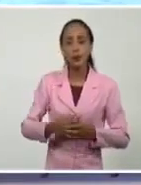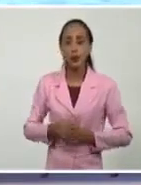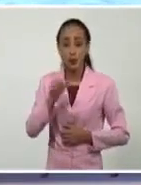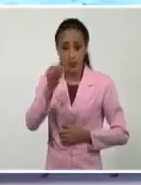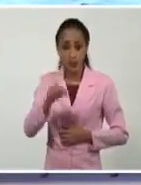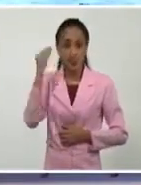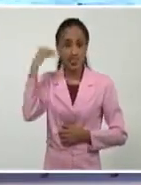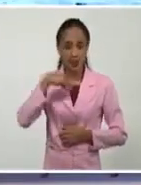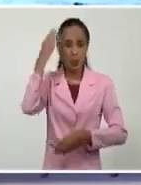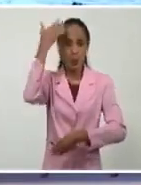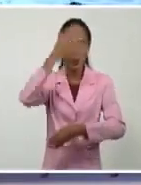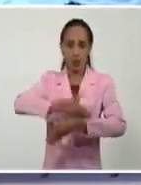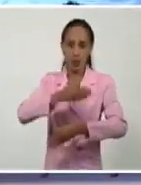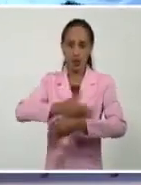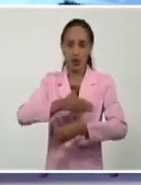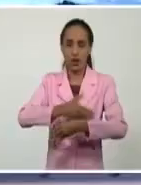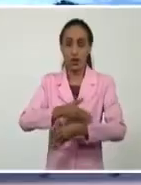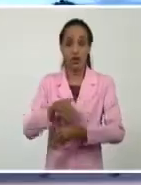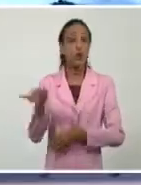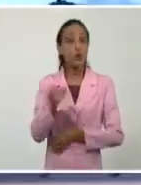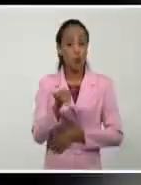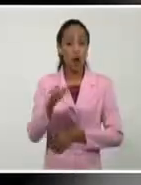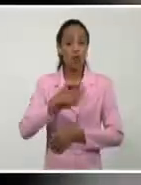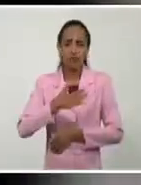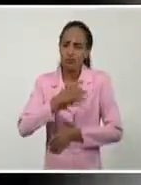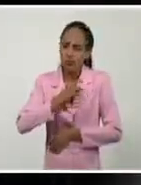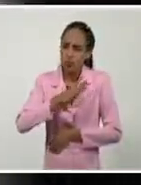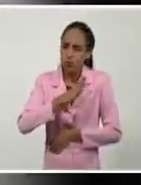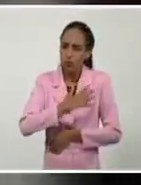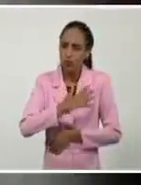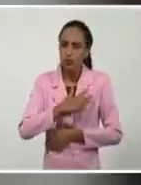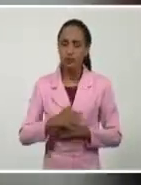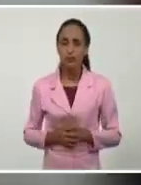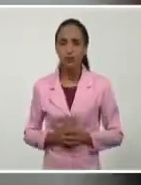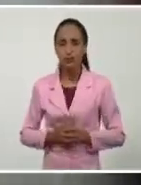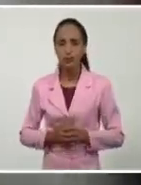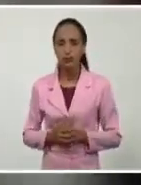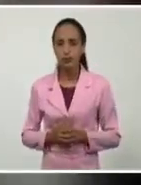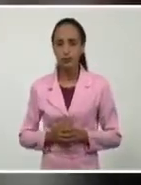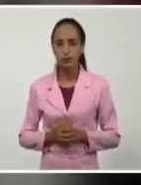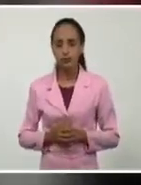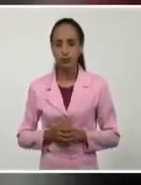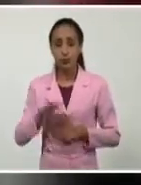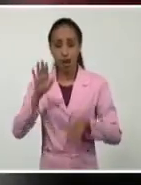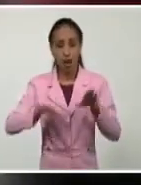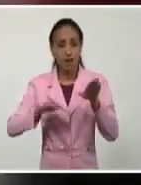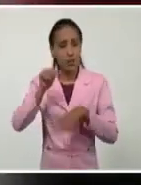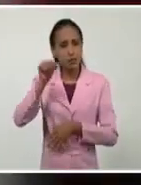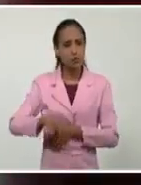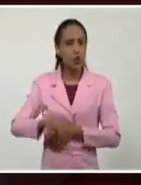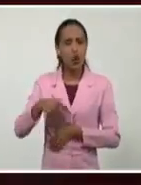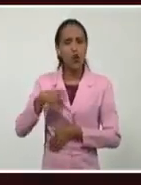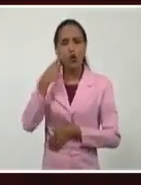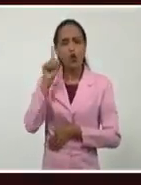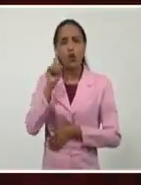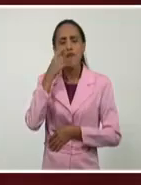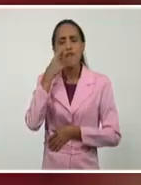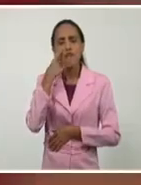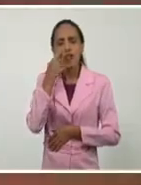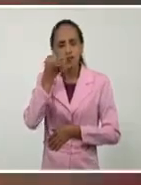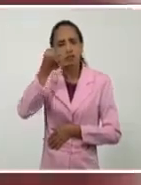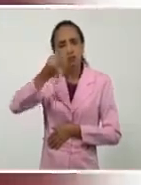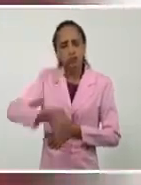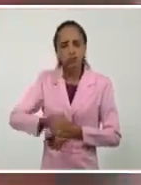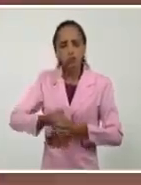bloqueo no solo existe, sino que también duele. A veces uno se ve muy lejos de la realidad, o sea, muy lejos de